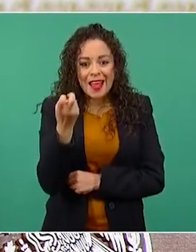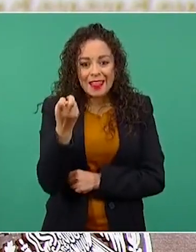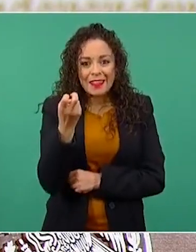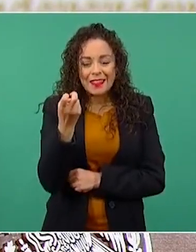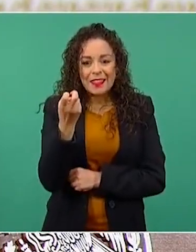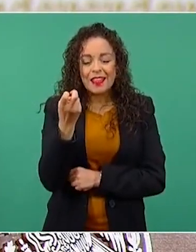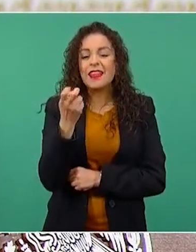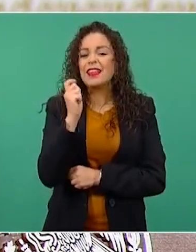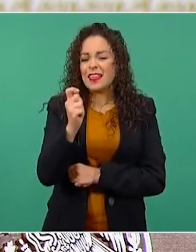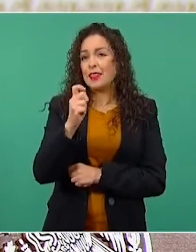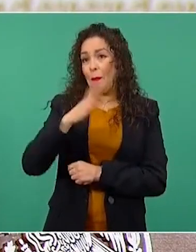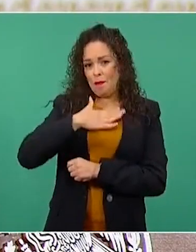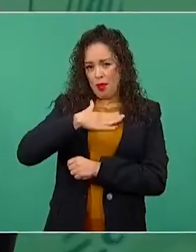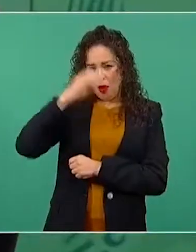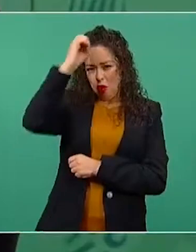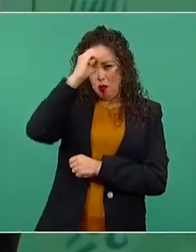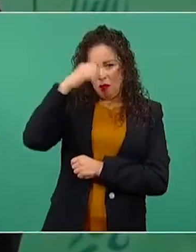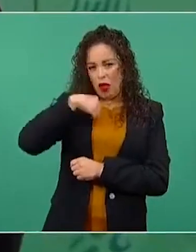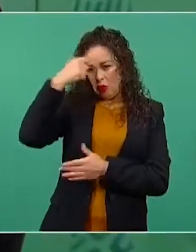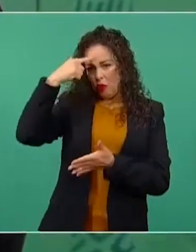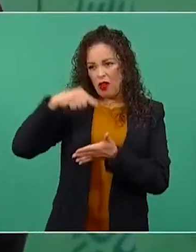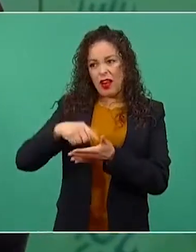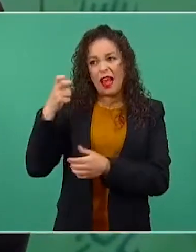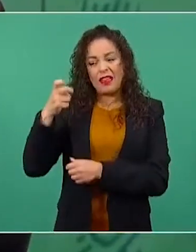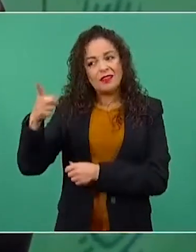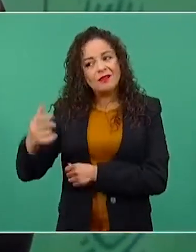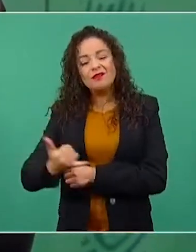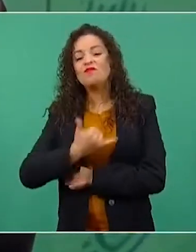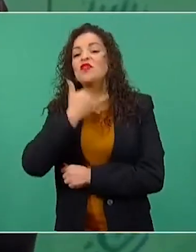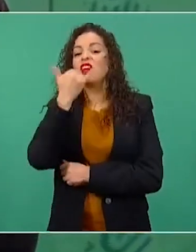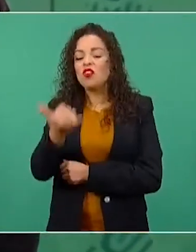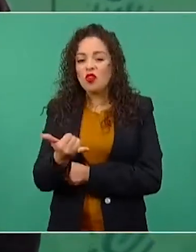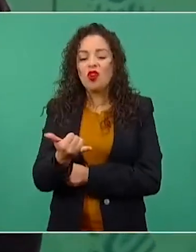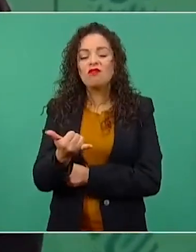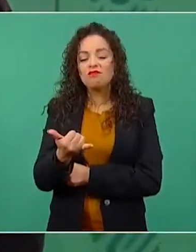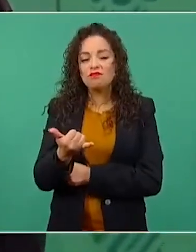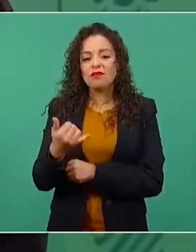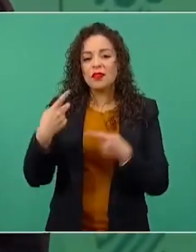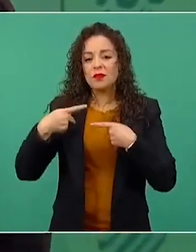de los políticos